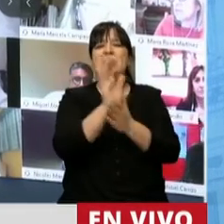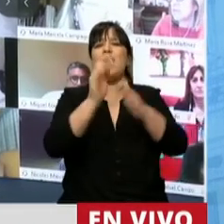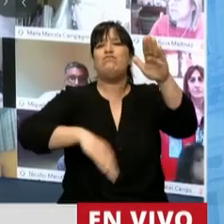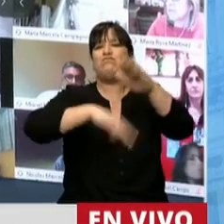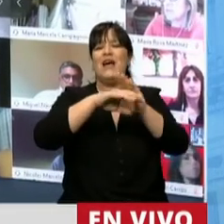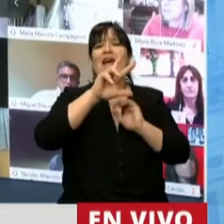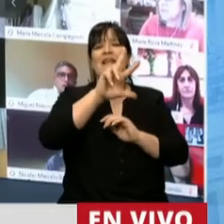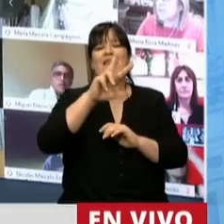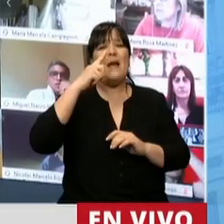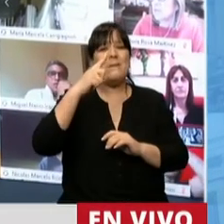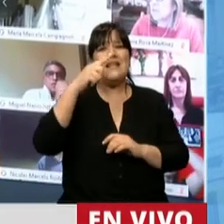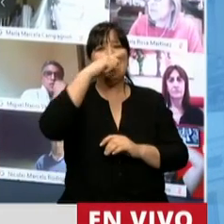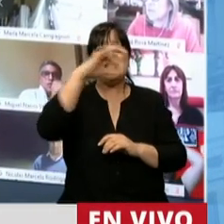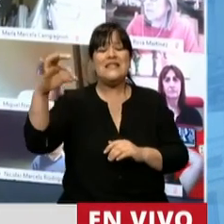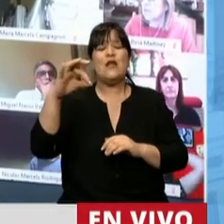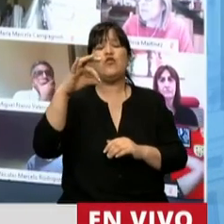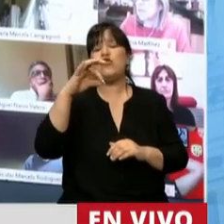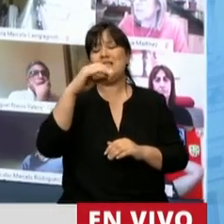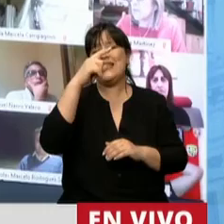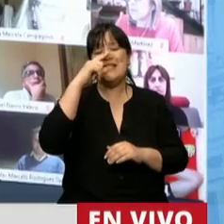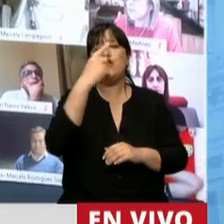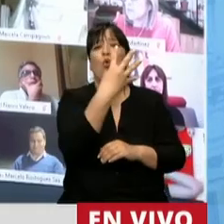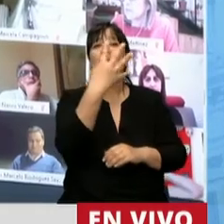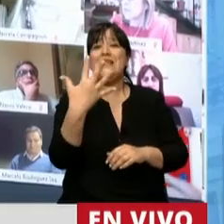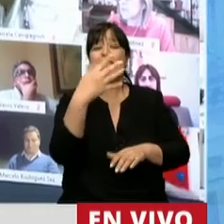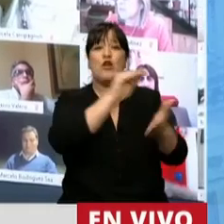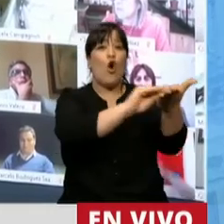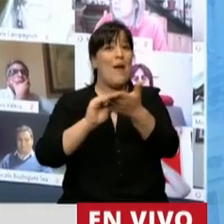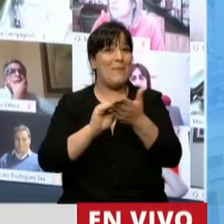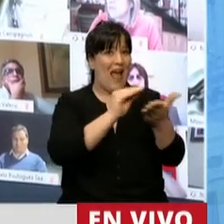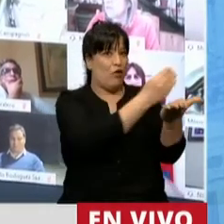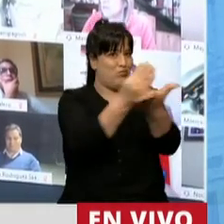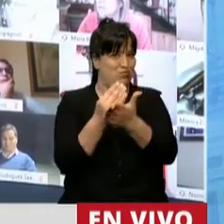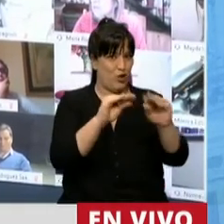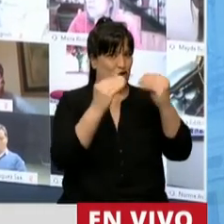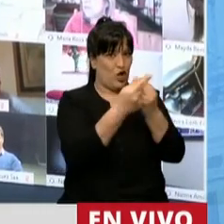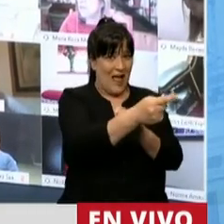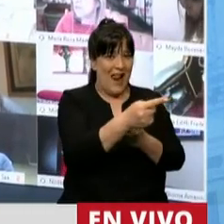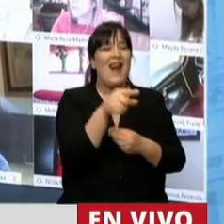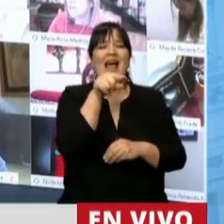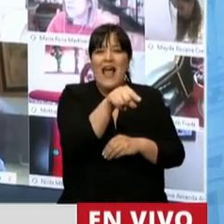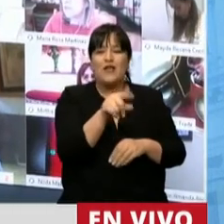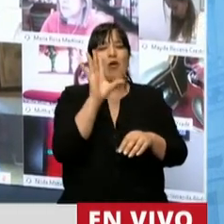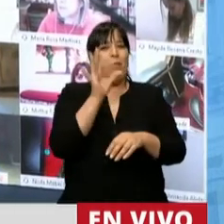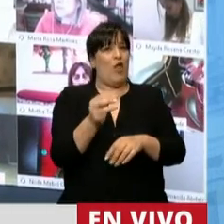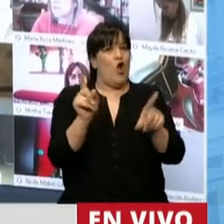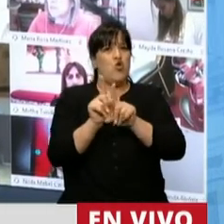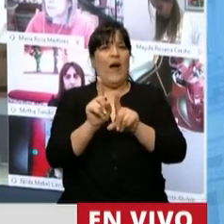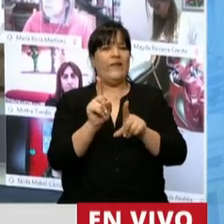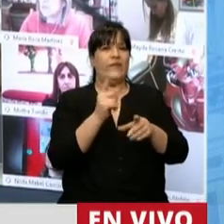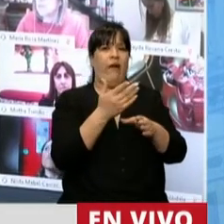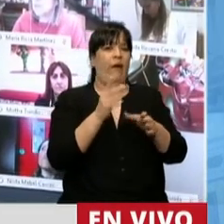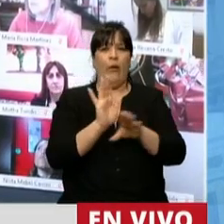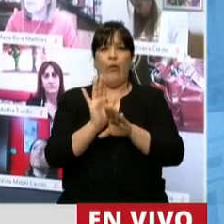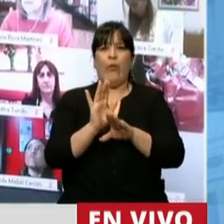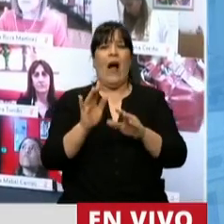3.745 empleados lo que da una clara idea que no hay ningún tipo de discriminación